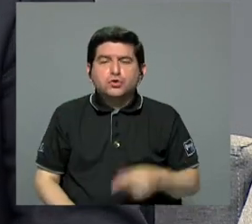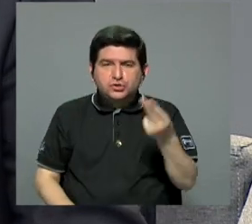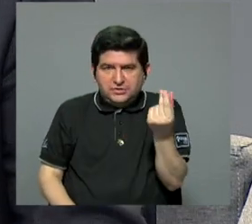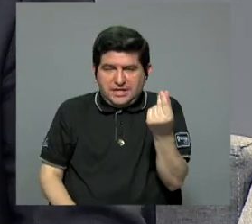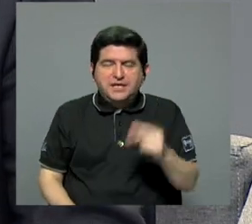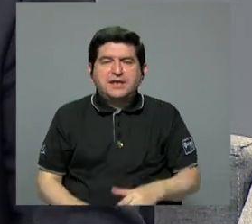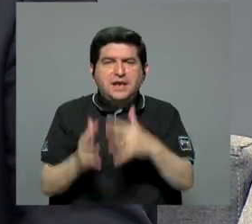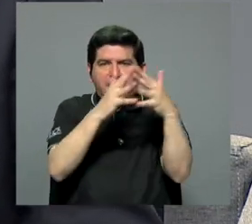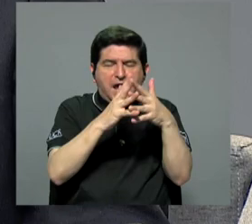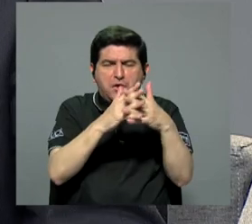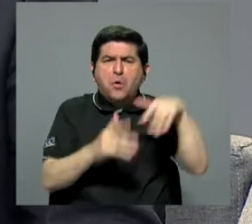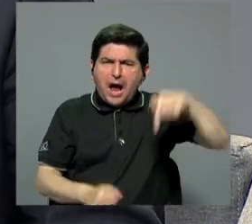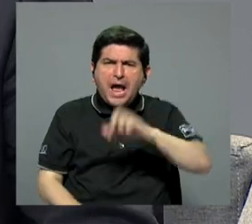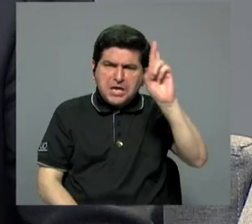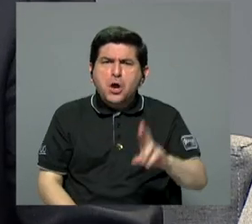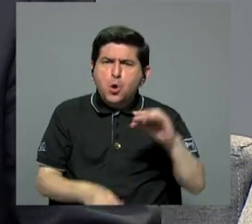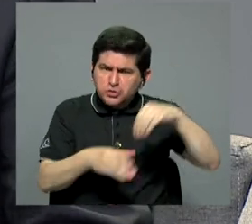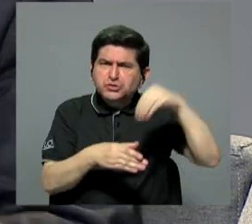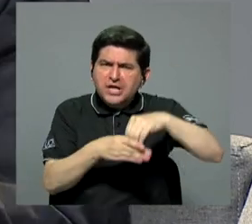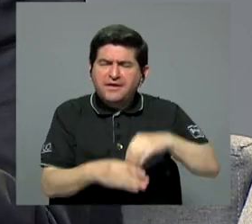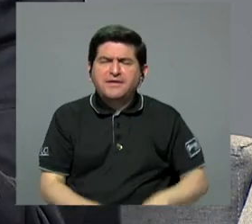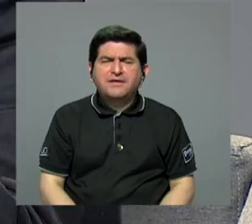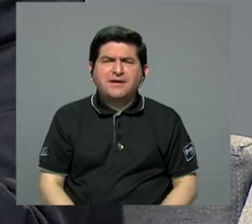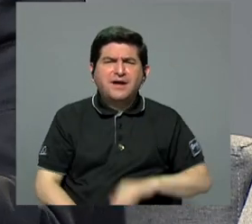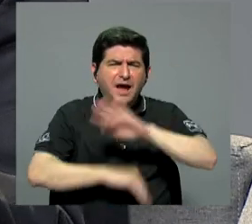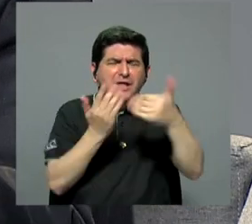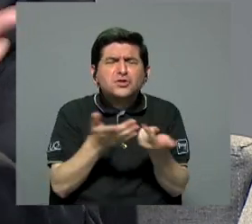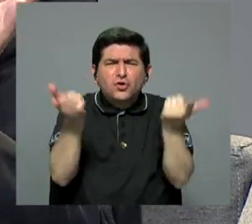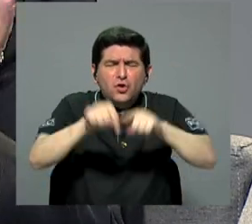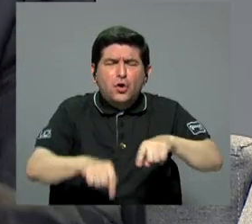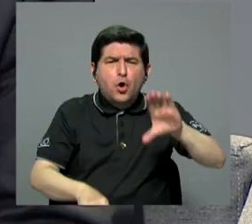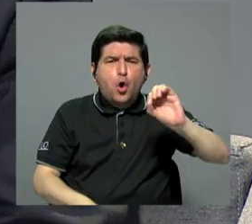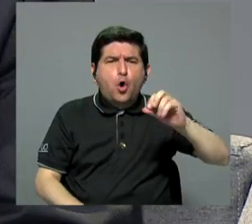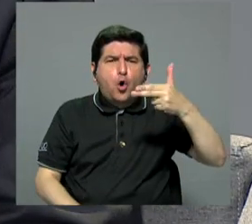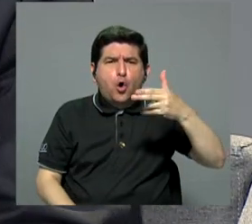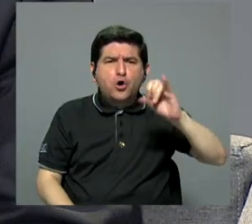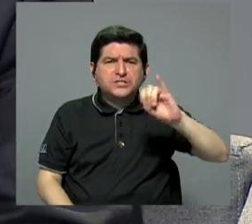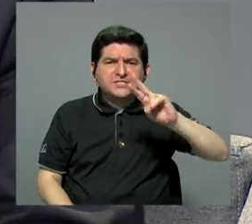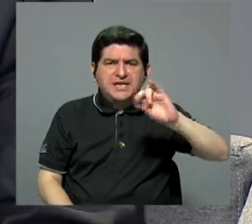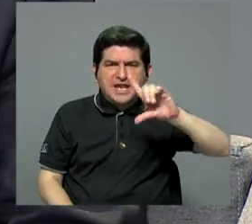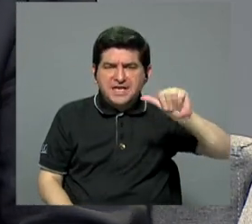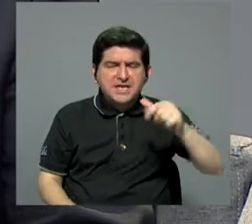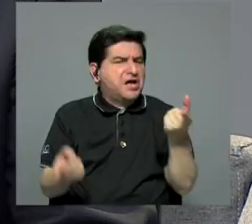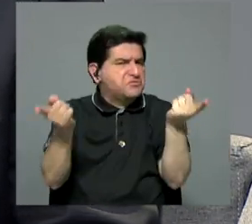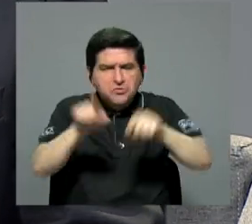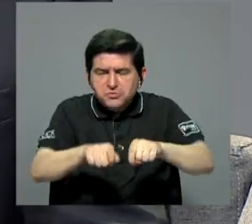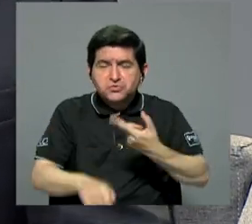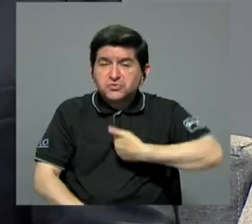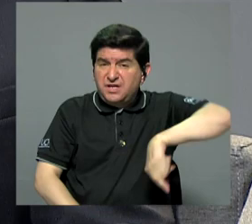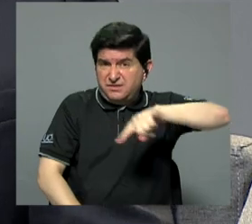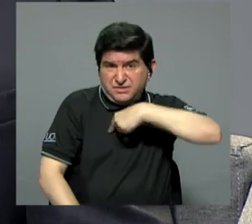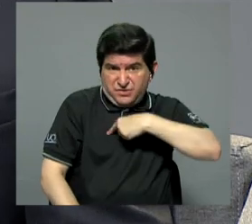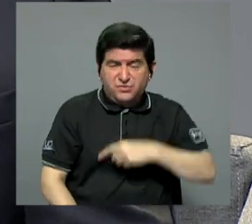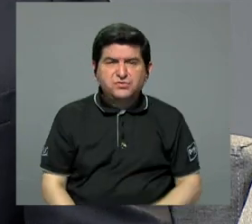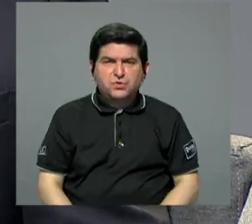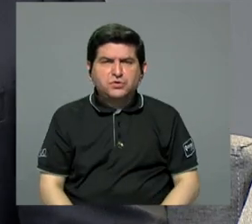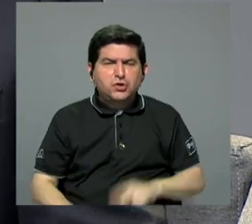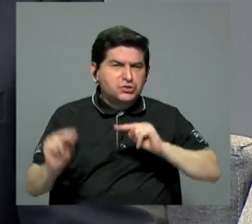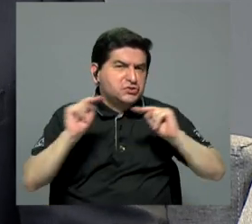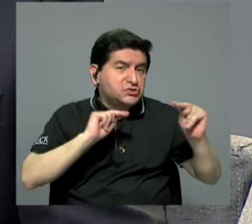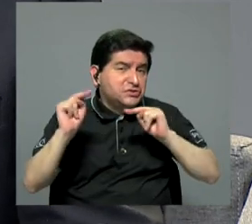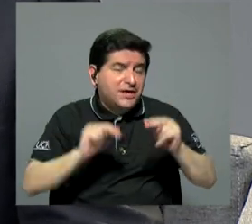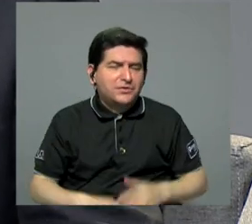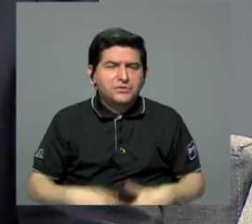en creación de obra pública. Todo esto que ha pasado de cochinilla no habría pasado si en lugar de estar poniendo a hacer